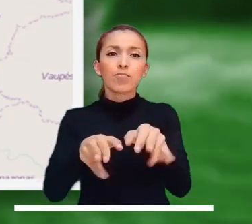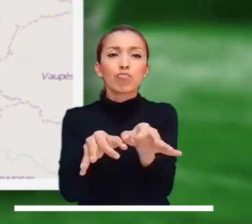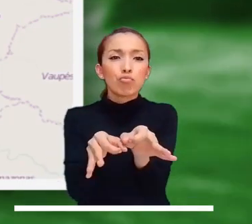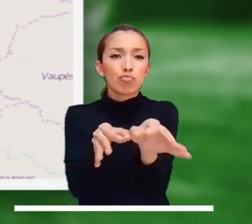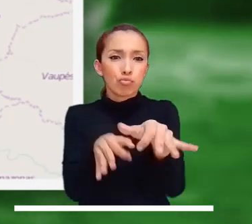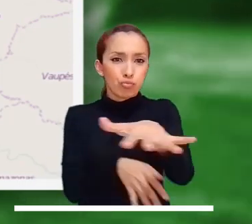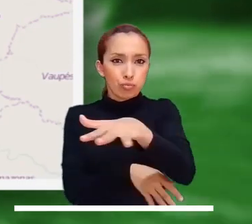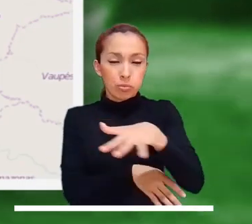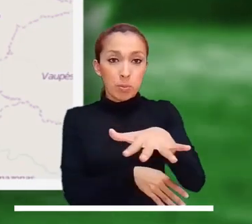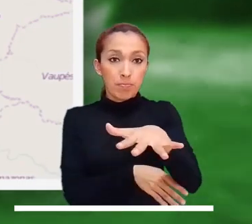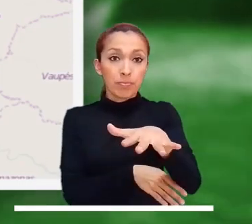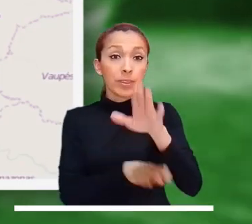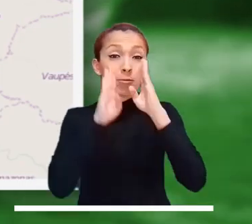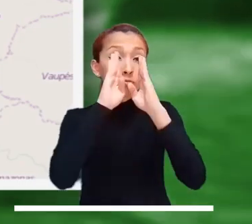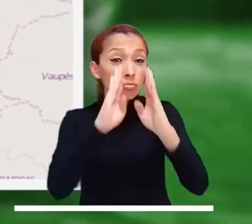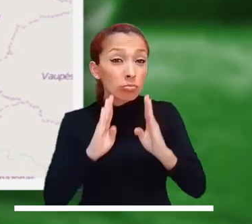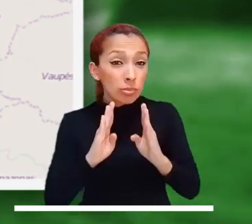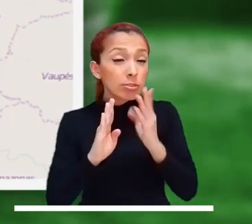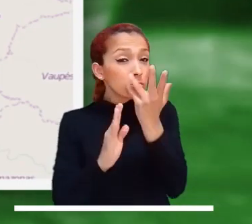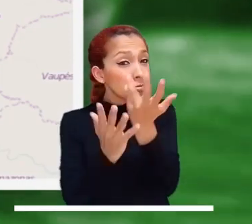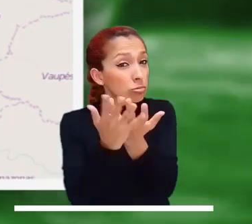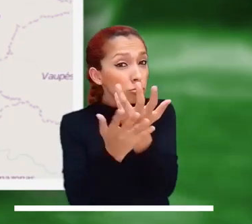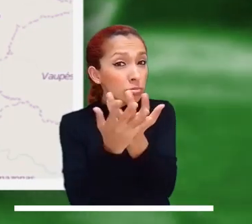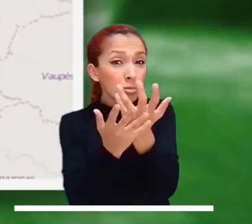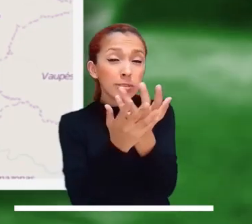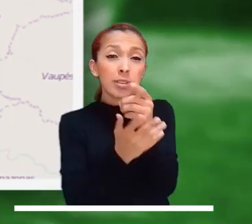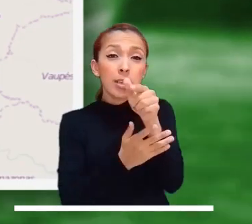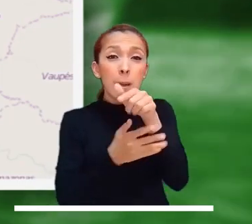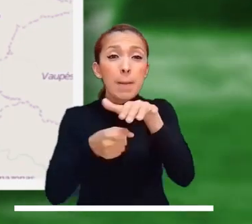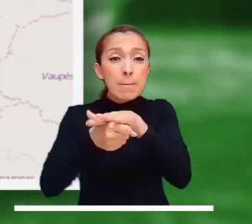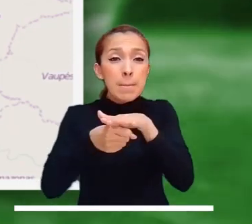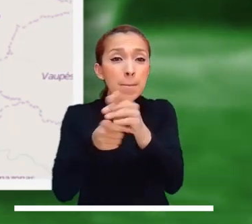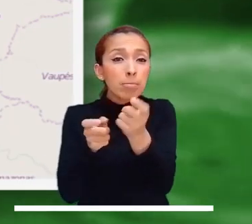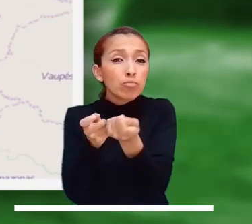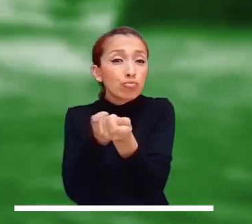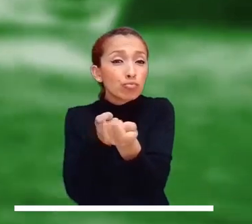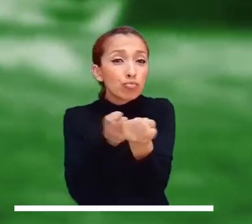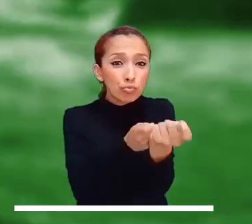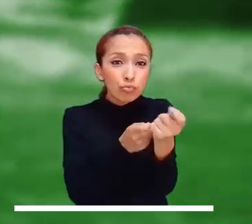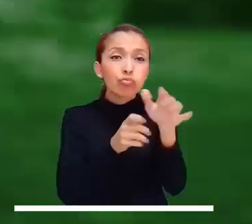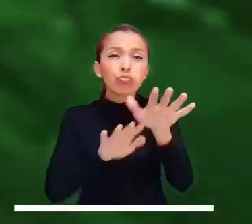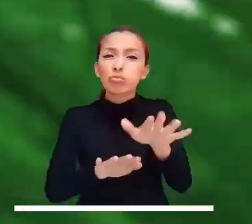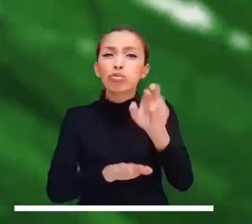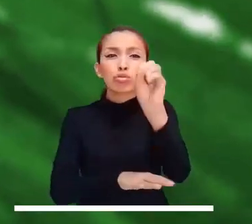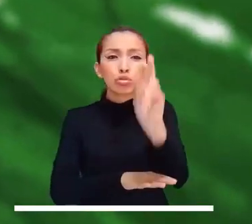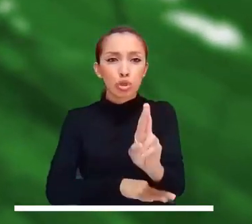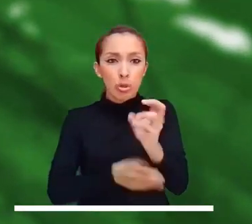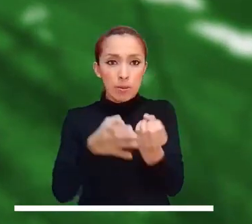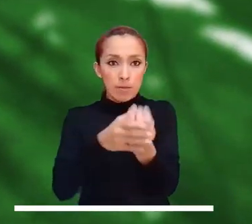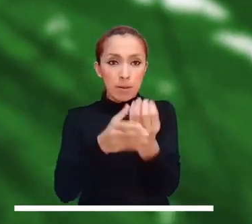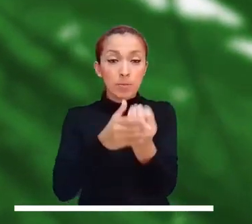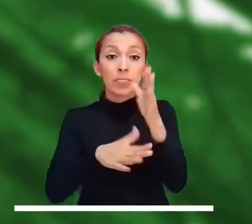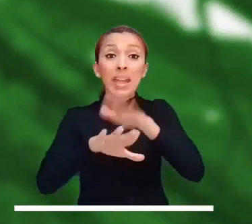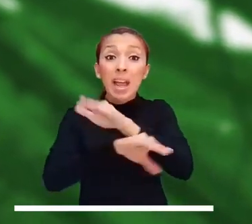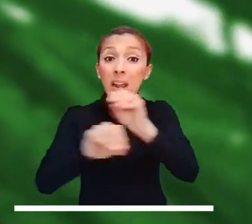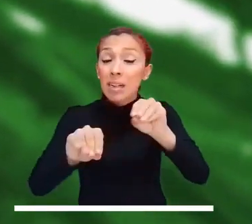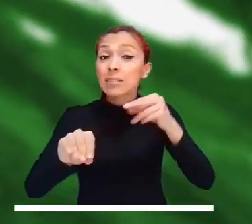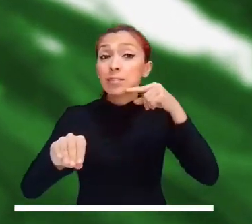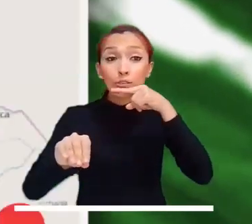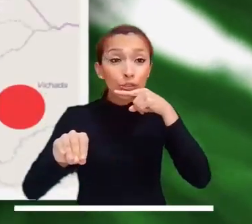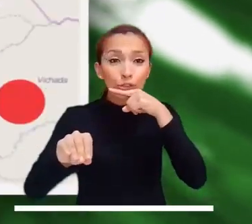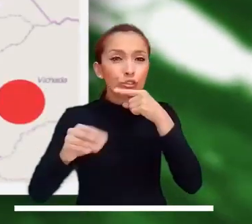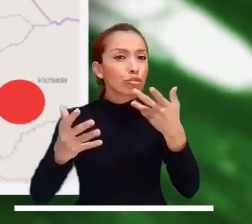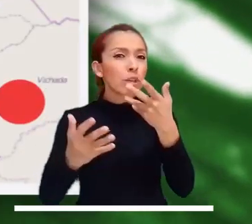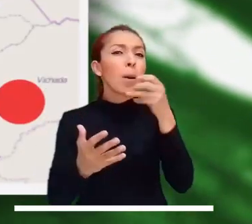el corregimiento de Jamundino. Especial atención se recomienda en los barrios ubicados al sur de Paso. Alerta roja